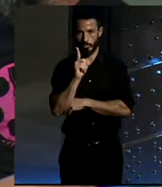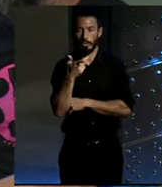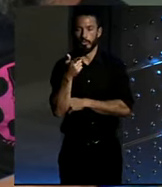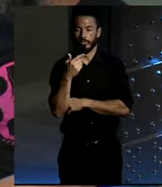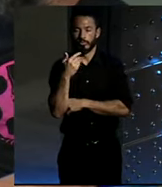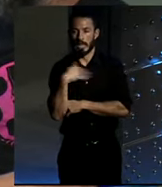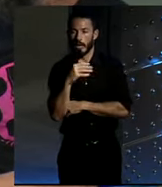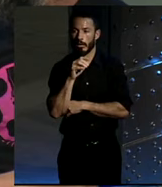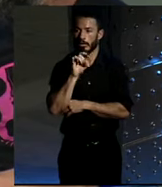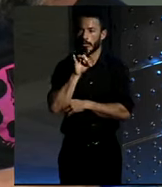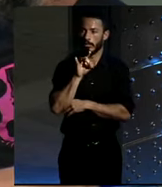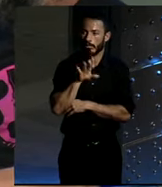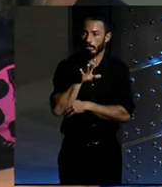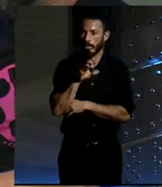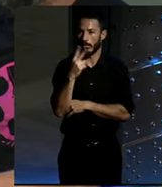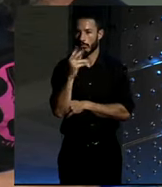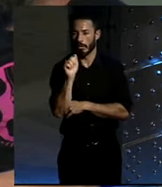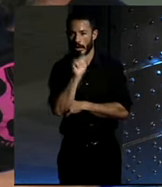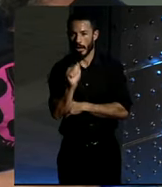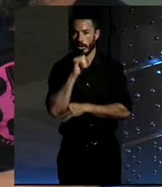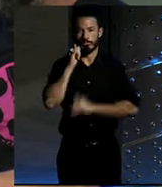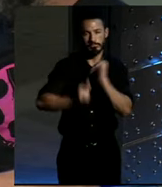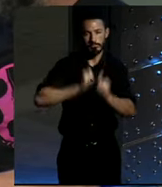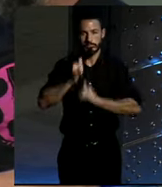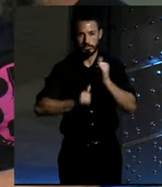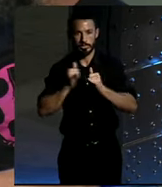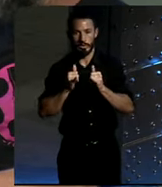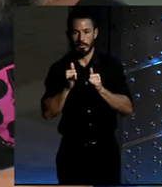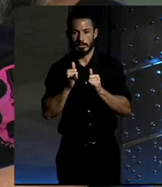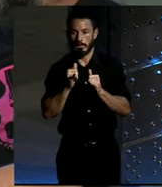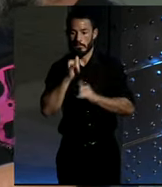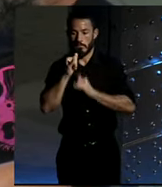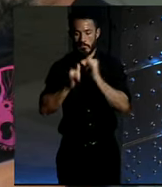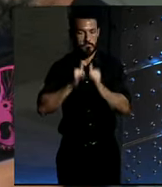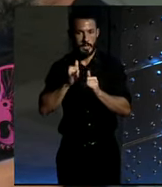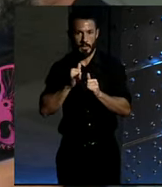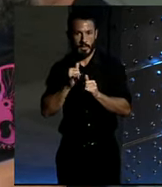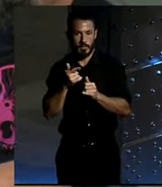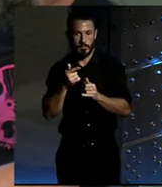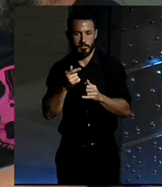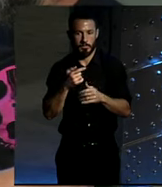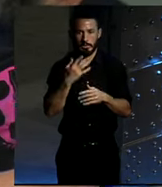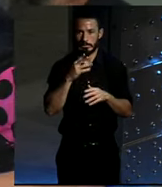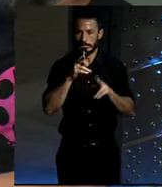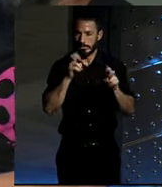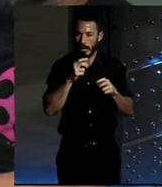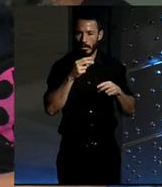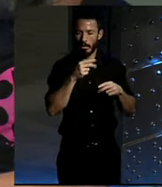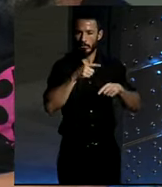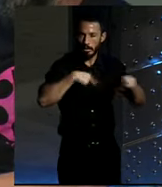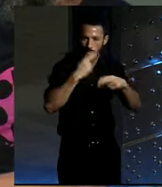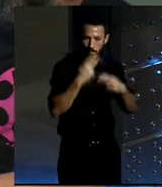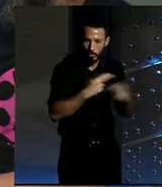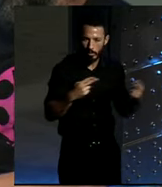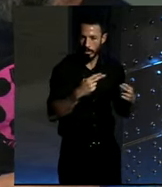Y no concibo moverme en bici, y sobre todo desde que empecé a hacerle boicot al transporte público porque